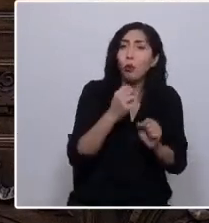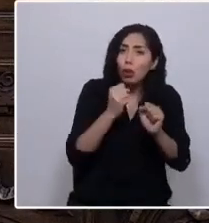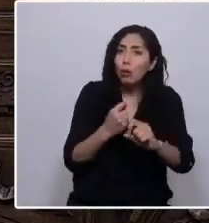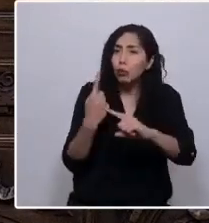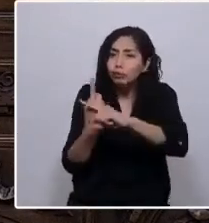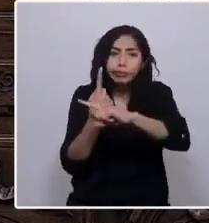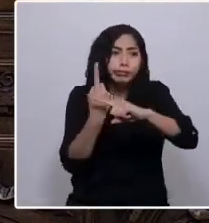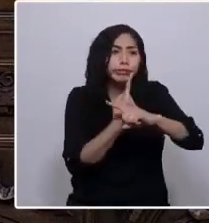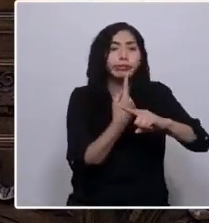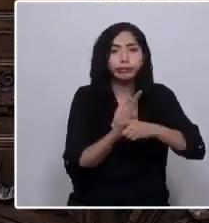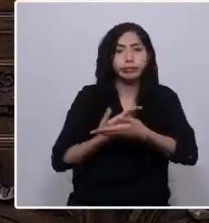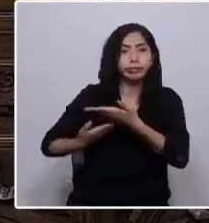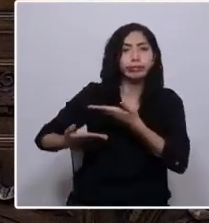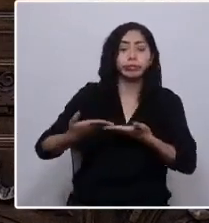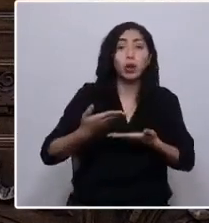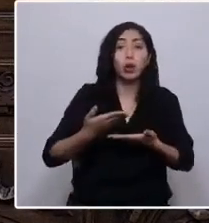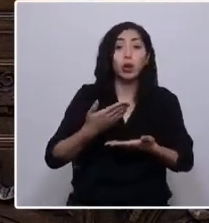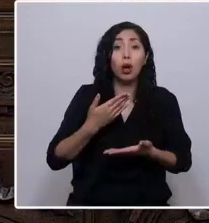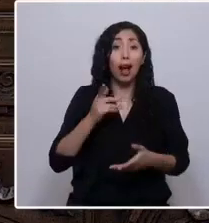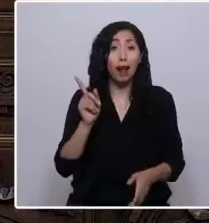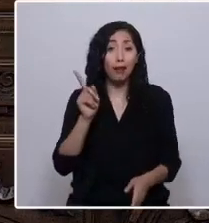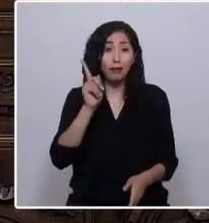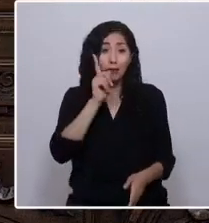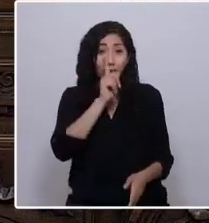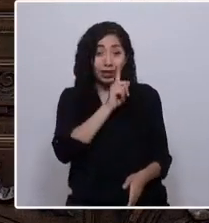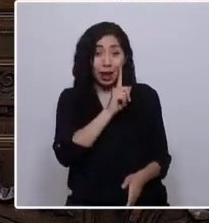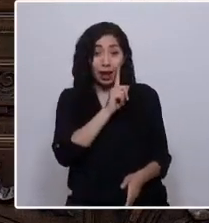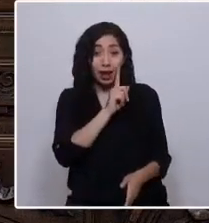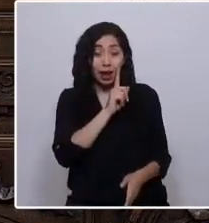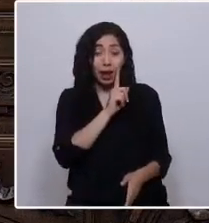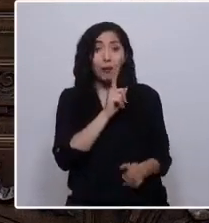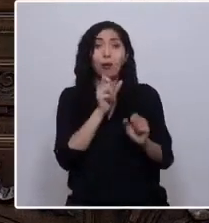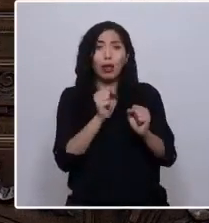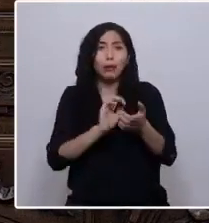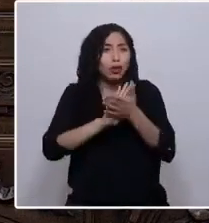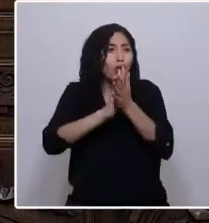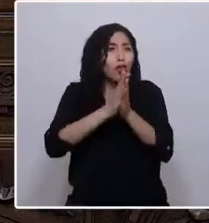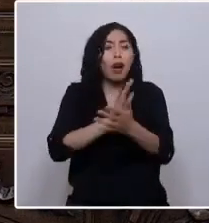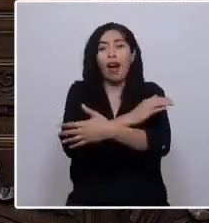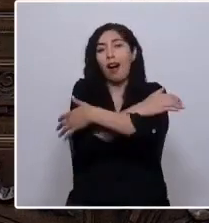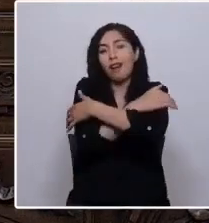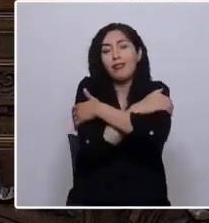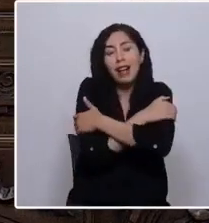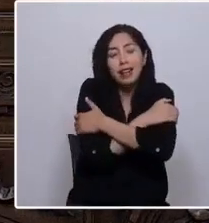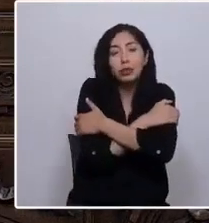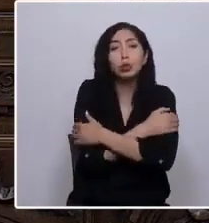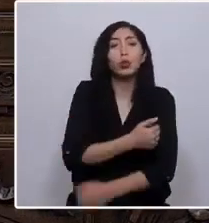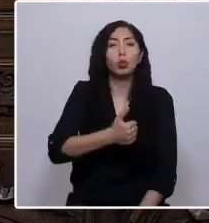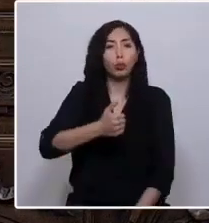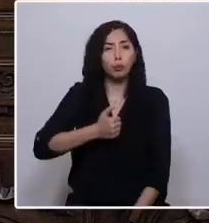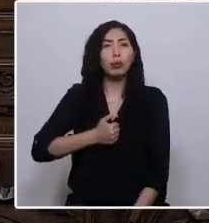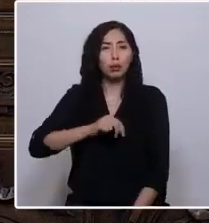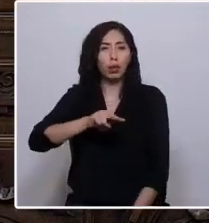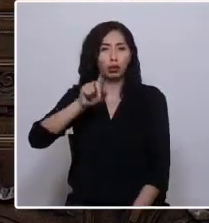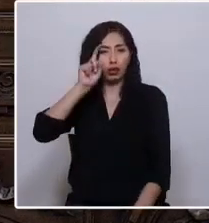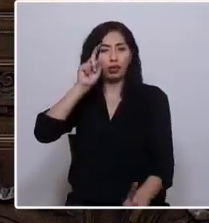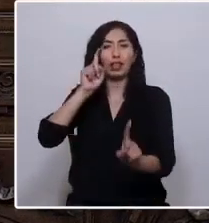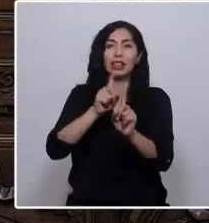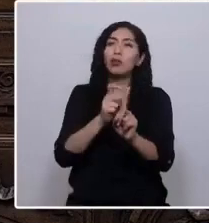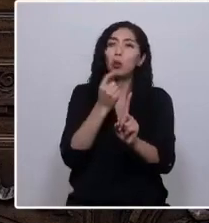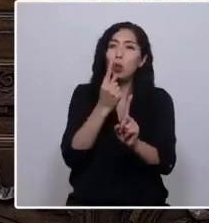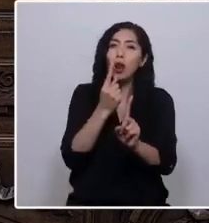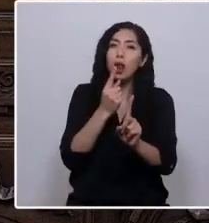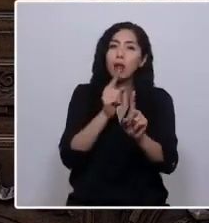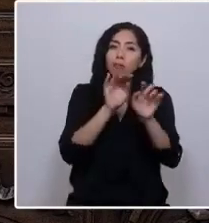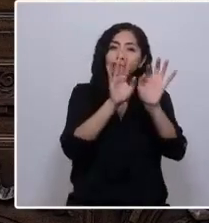Que al final del camino todos podamos darnos un gran abrazo y cumplir con nuestra misión de sentar las bases